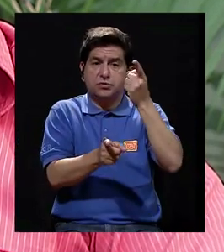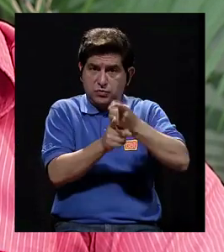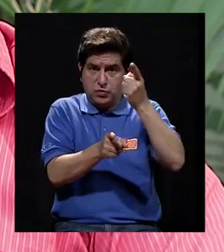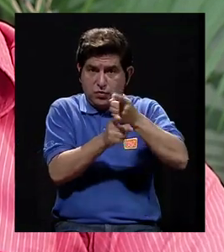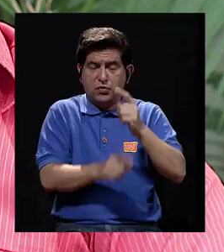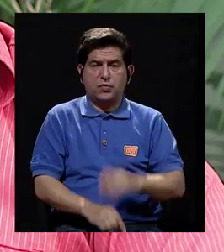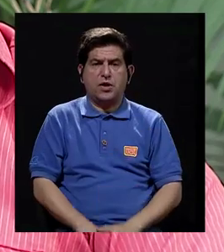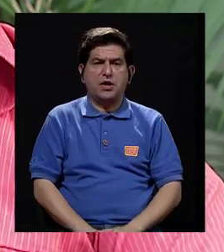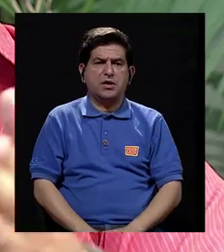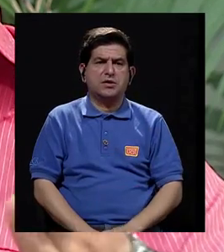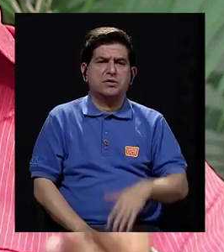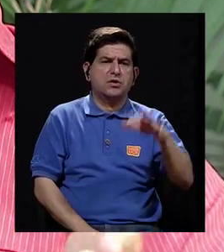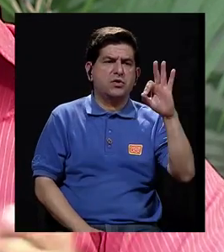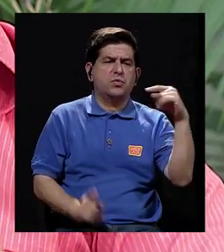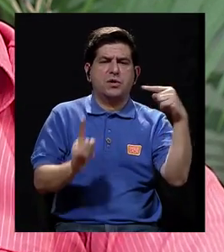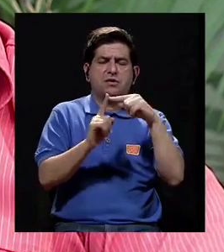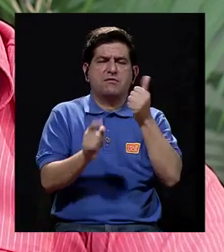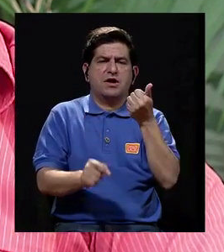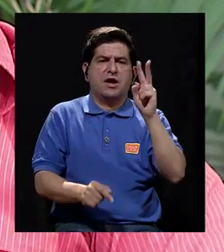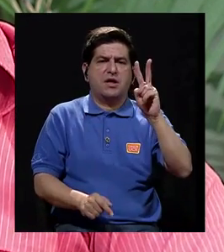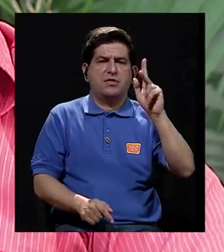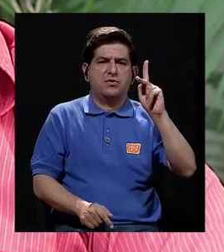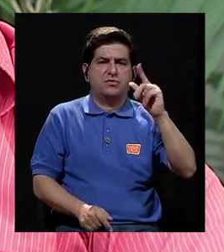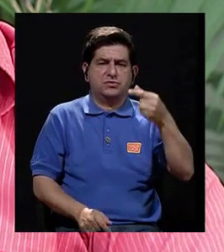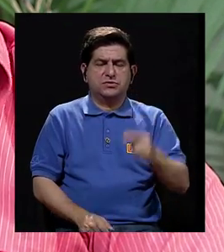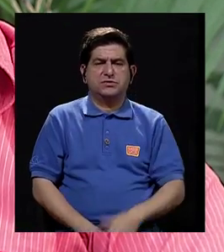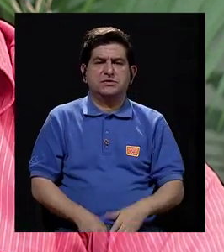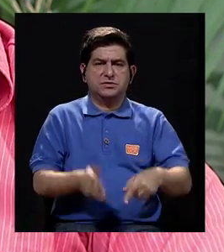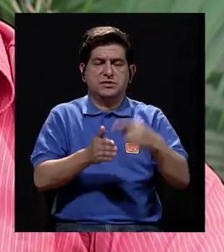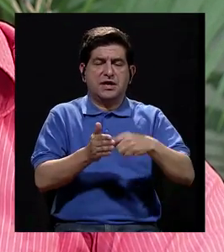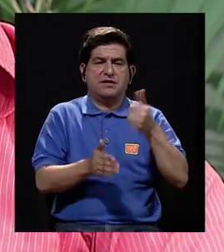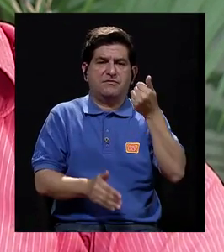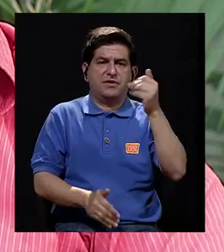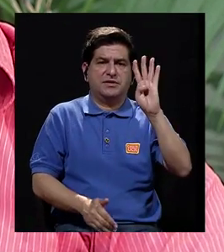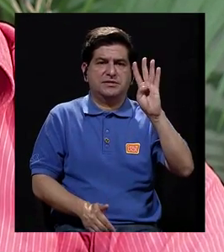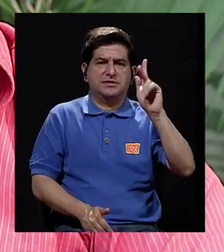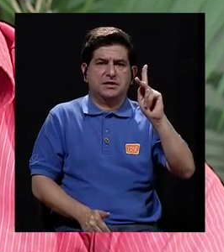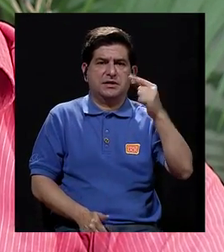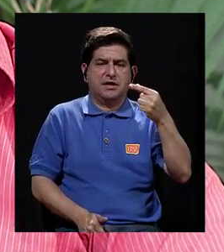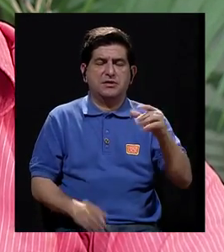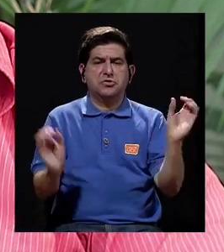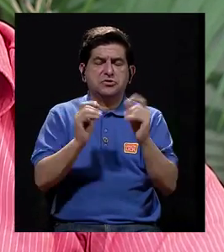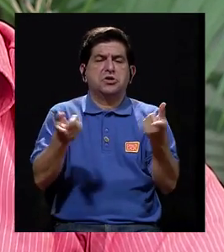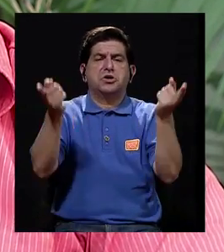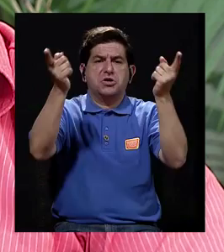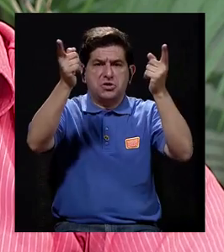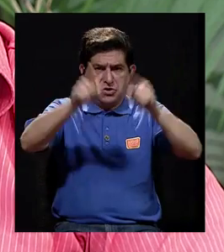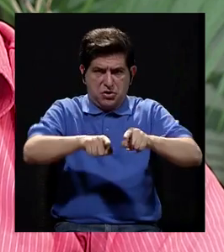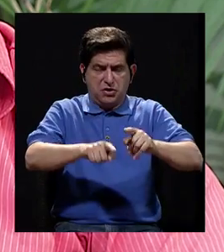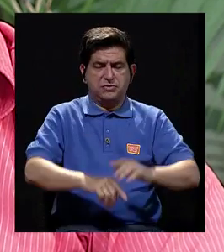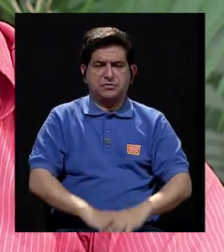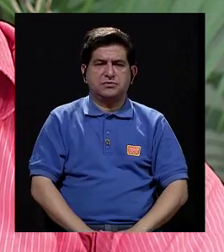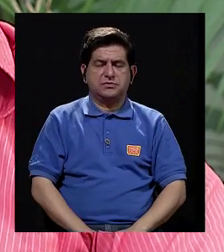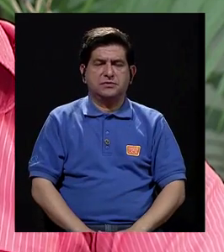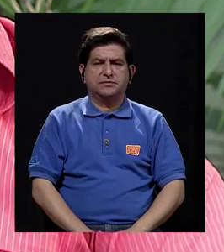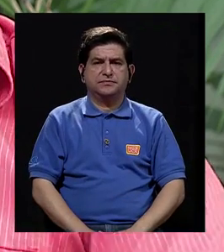peso adecuado, que vaya entre los 9 y los 12 kilos, ¿verdad? A veces llegan a los 14 kilos y no llega a ninguna